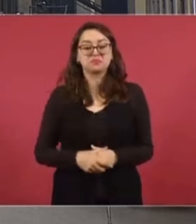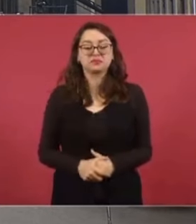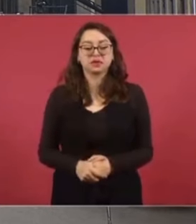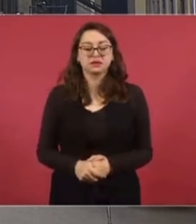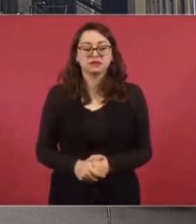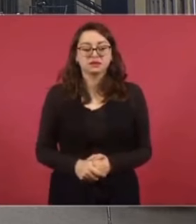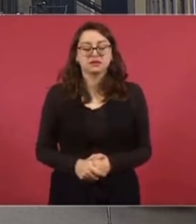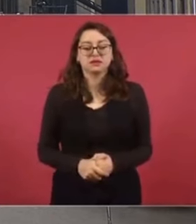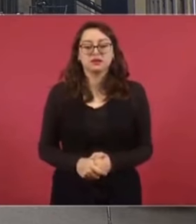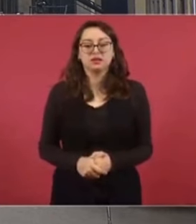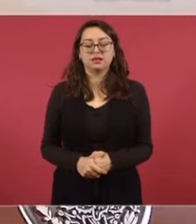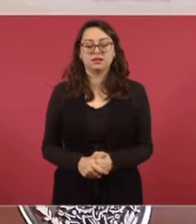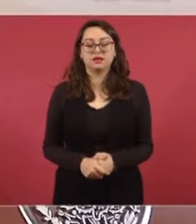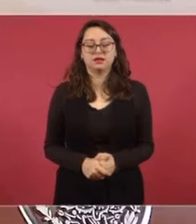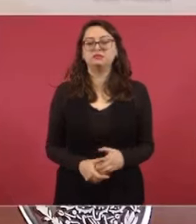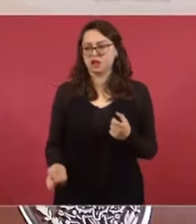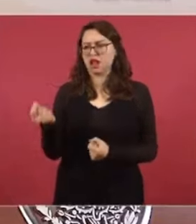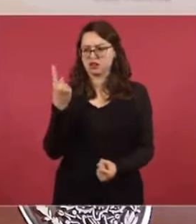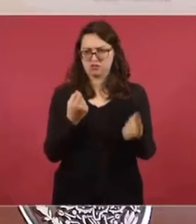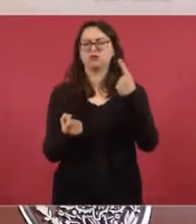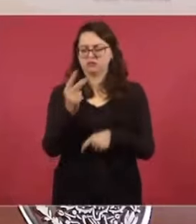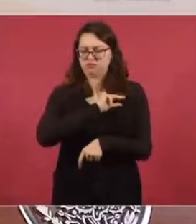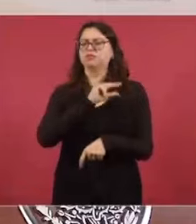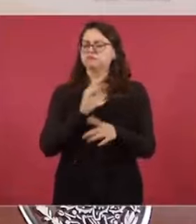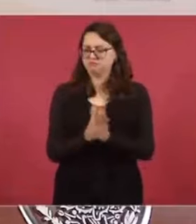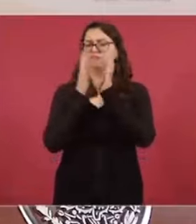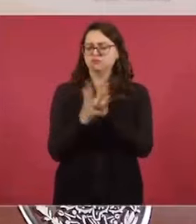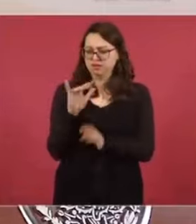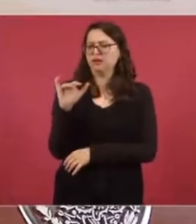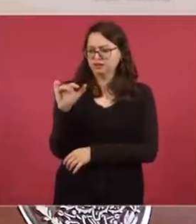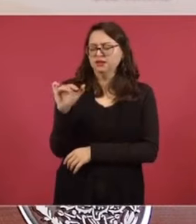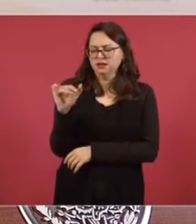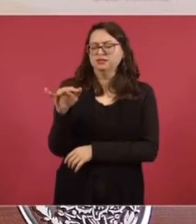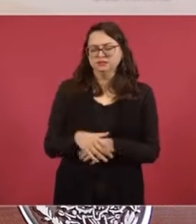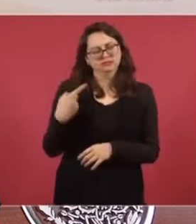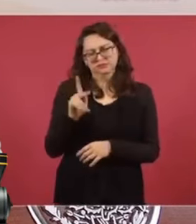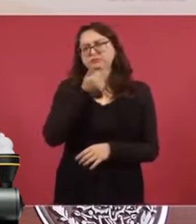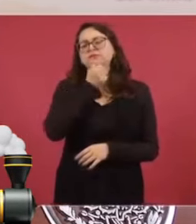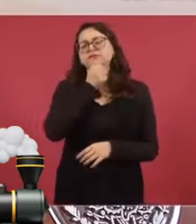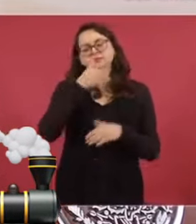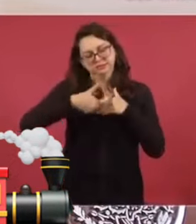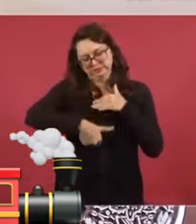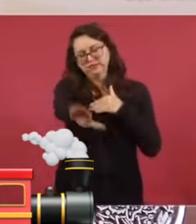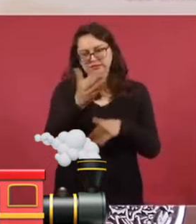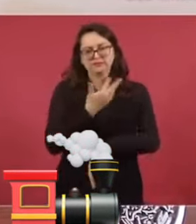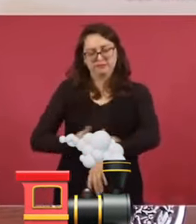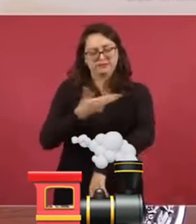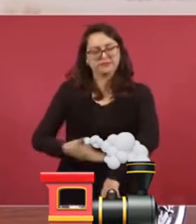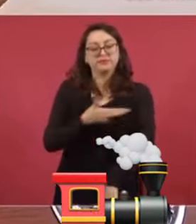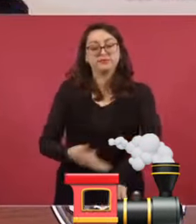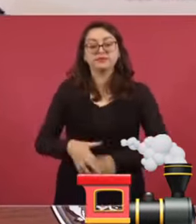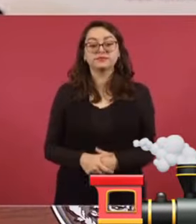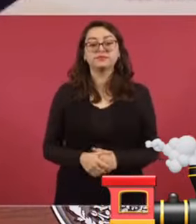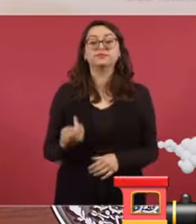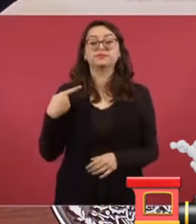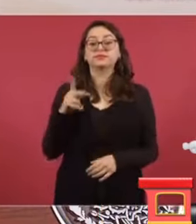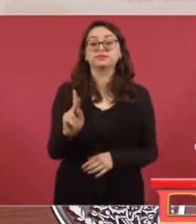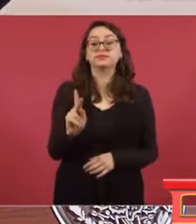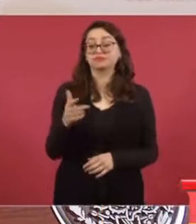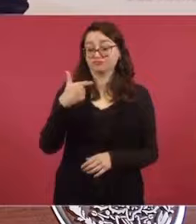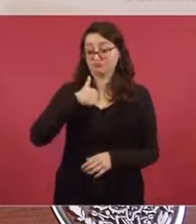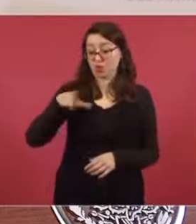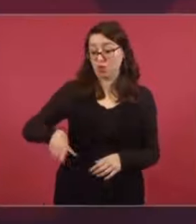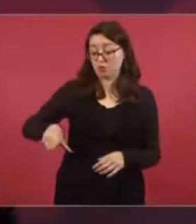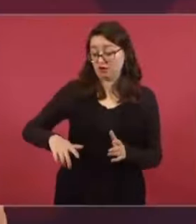Sí, hay algunos que van a participar. Todavía estamos en eso. Pero antes de irnos, antes de irnos, ya vamos a dejar